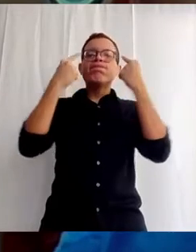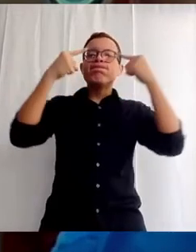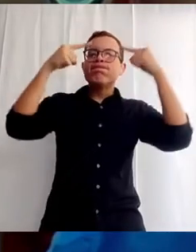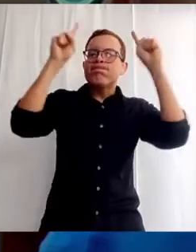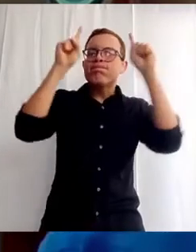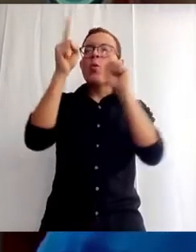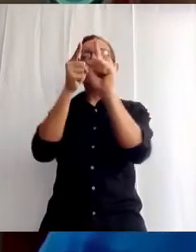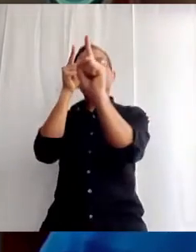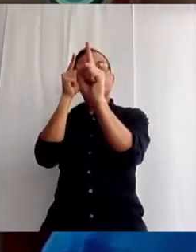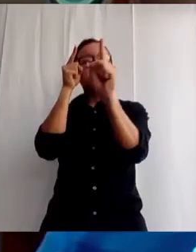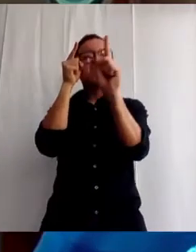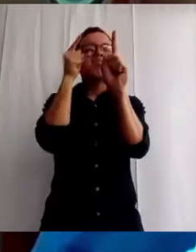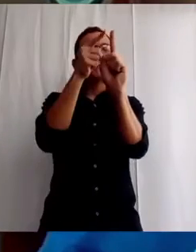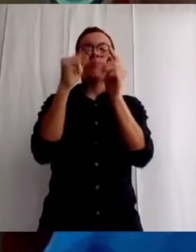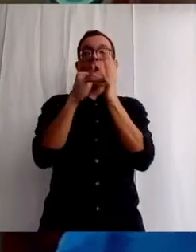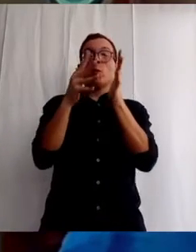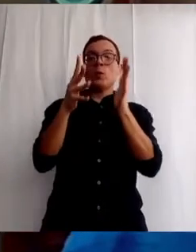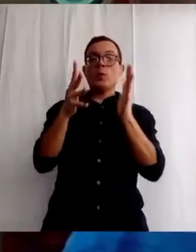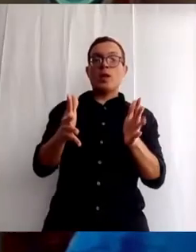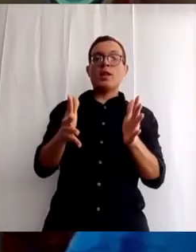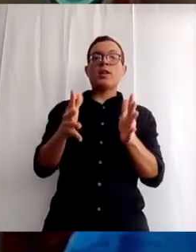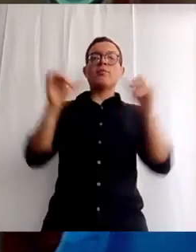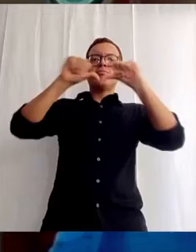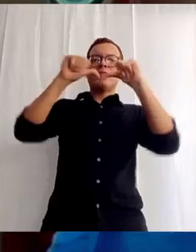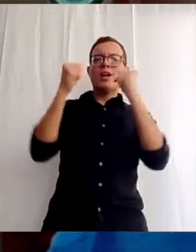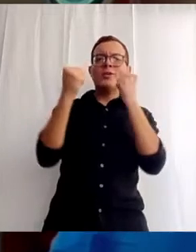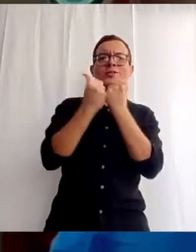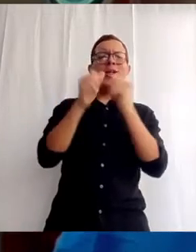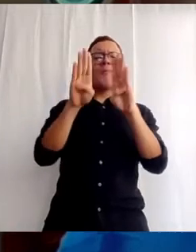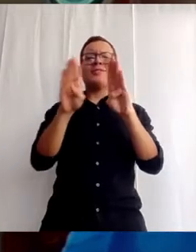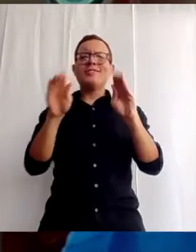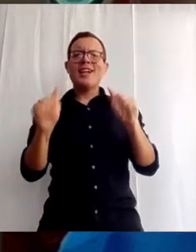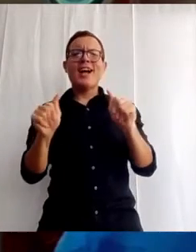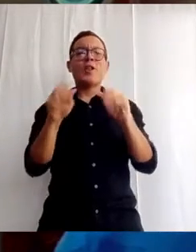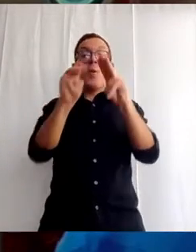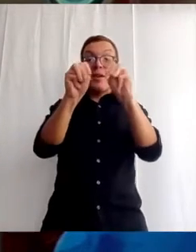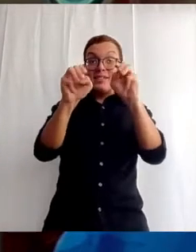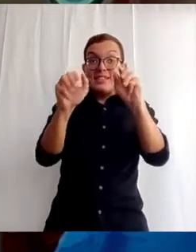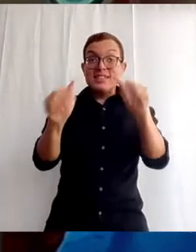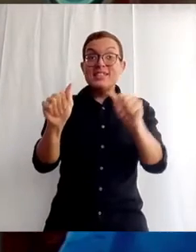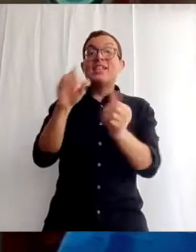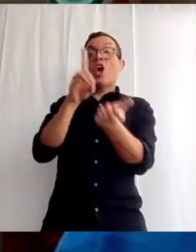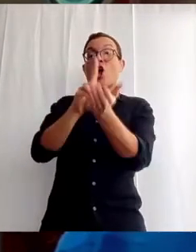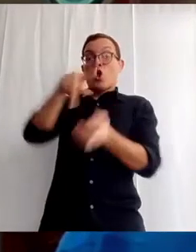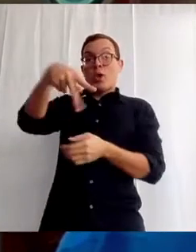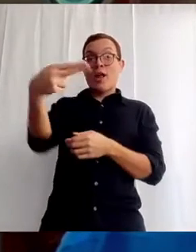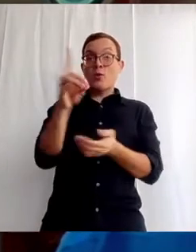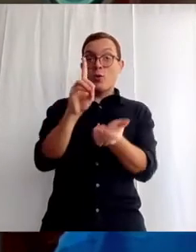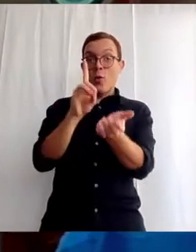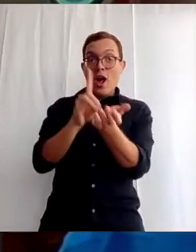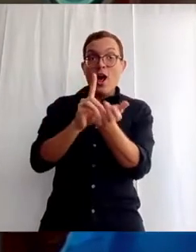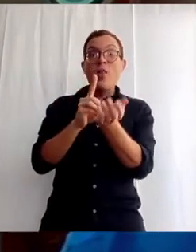de los estudiantes de grado asociado, de bachillerato, de maestría, de doctorado. Lograremos